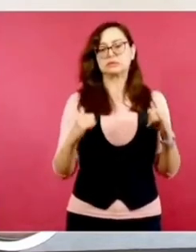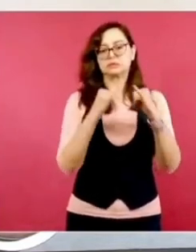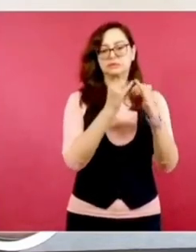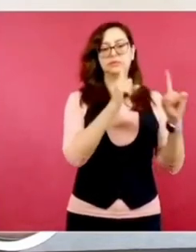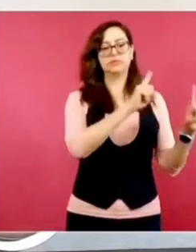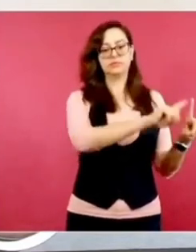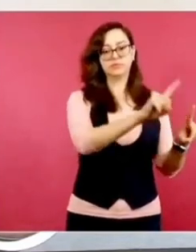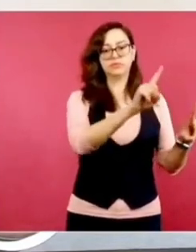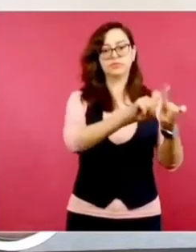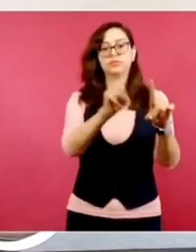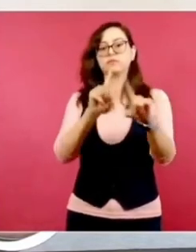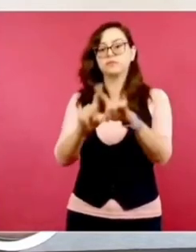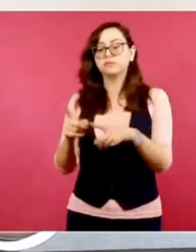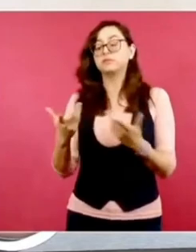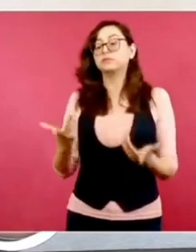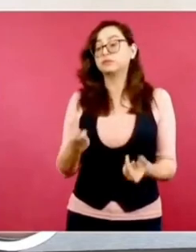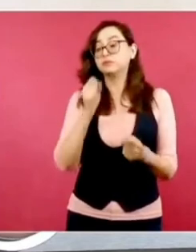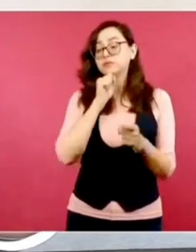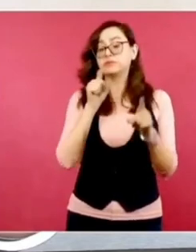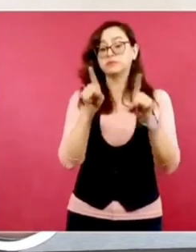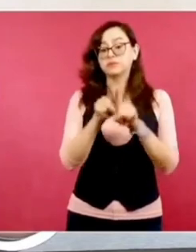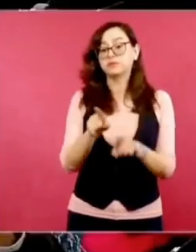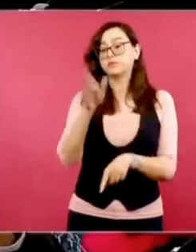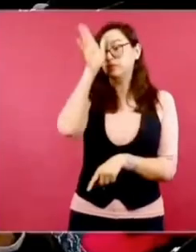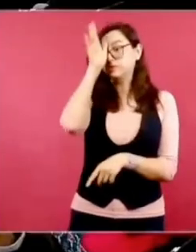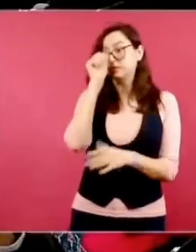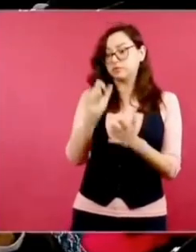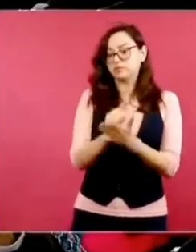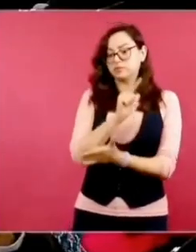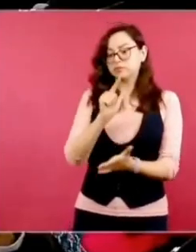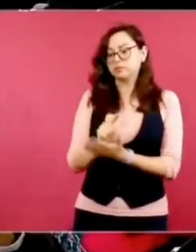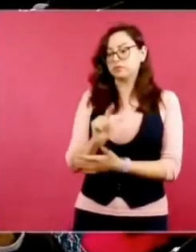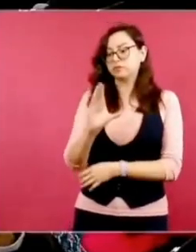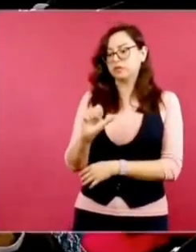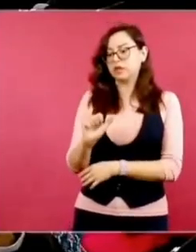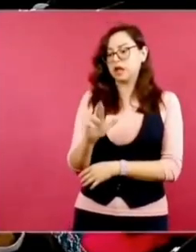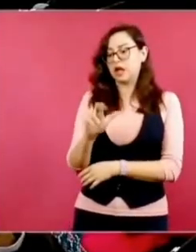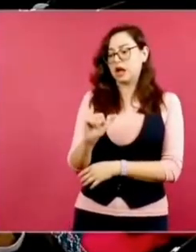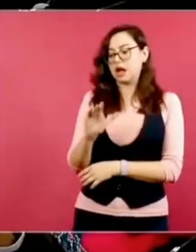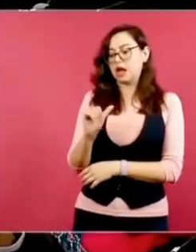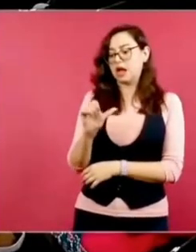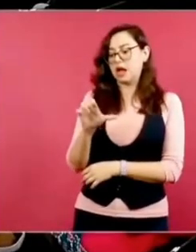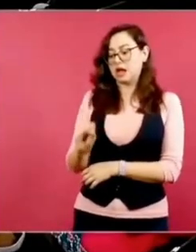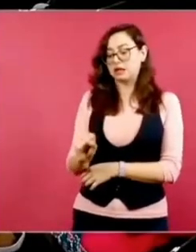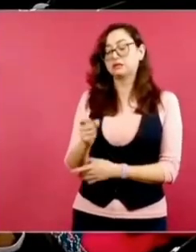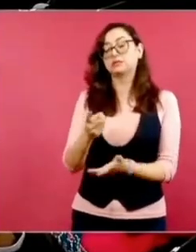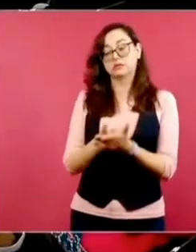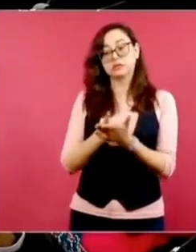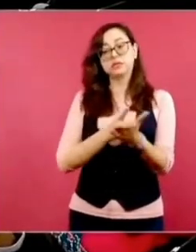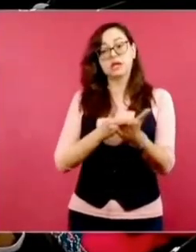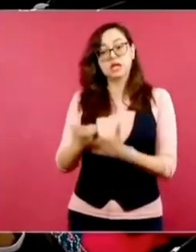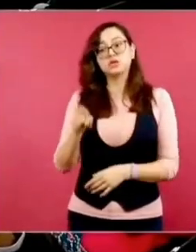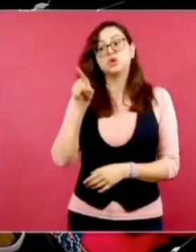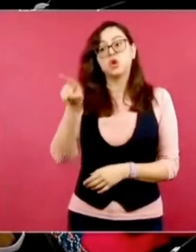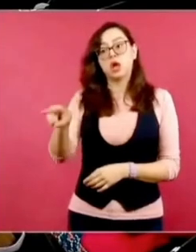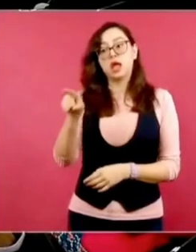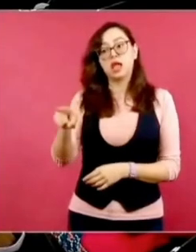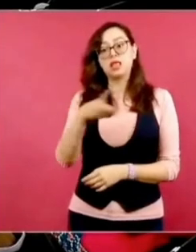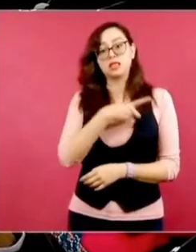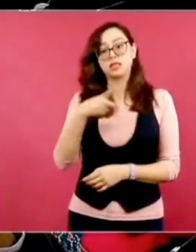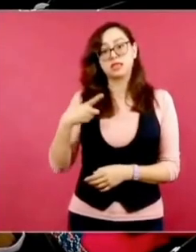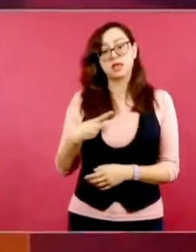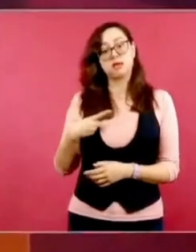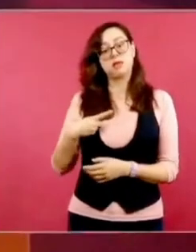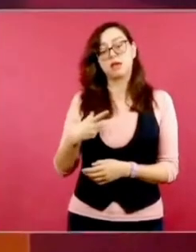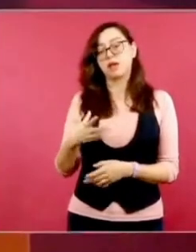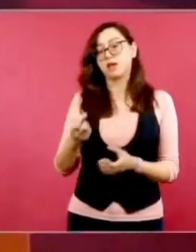la Convención de Caracas, que es nuestro derecho de que nos entreguen a Jorge Glass con un salvoconducto.